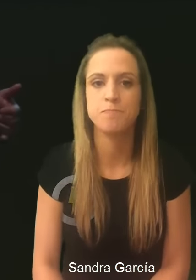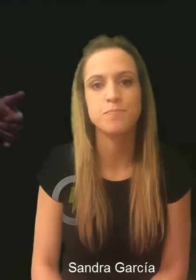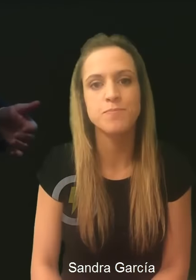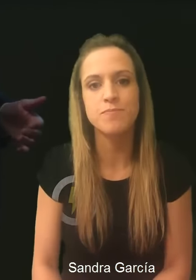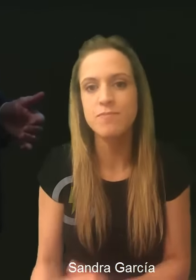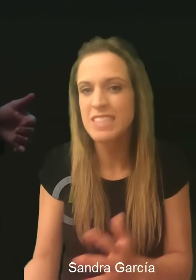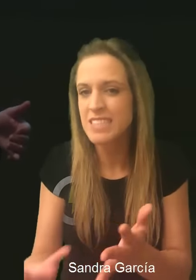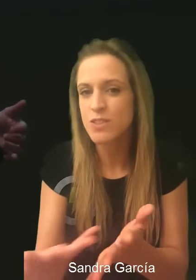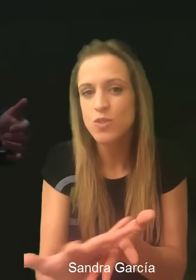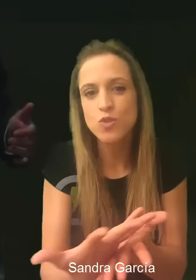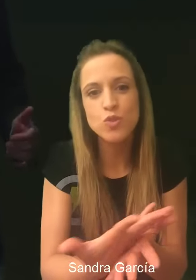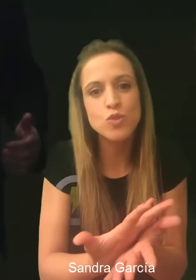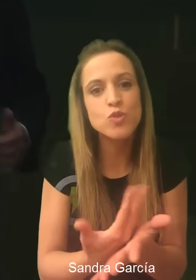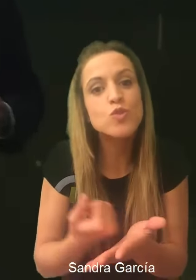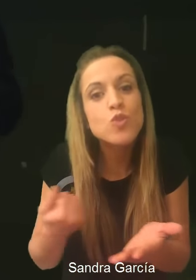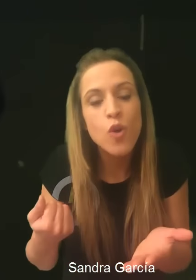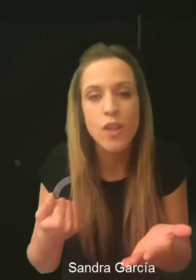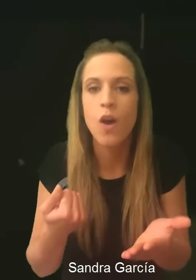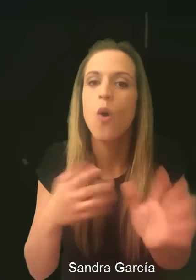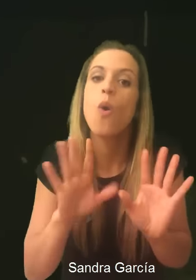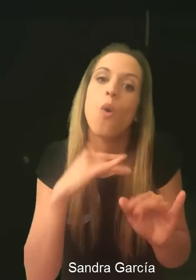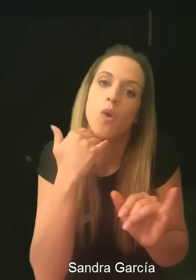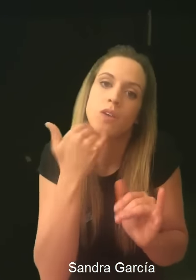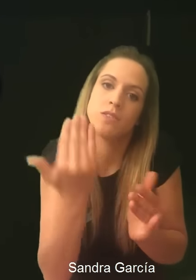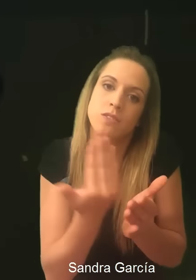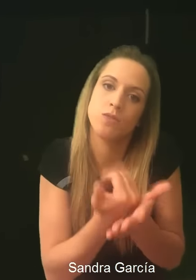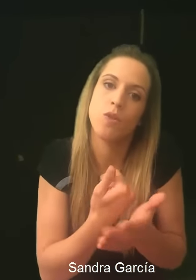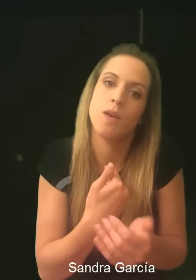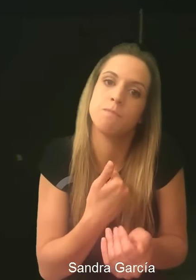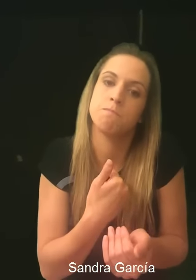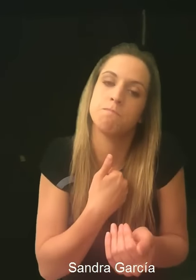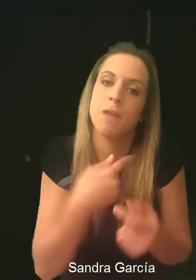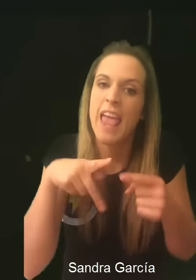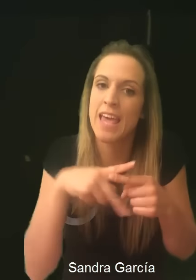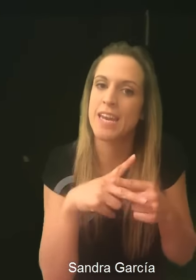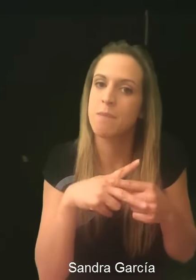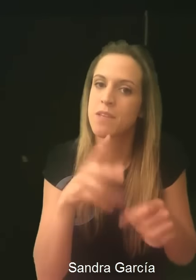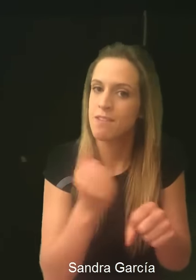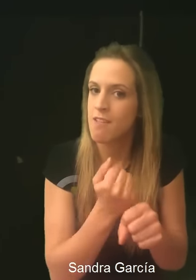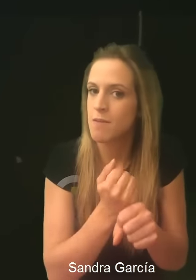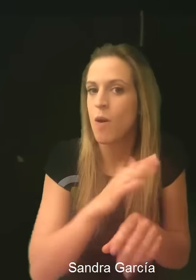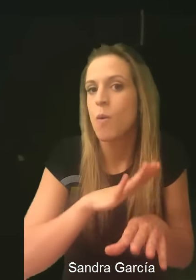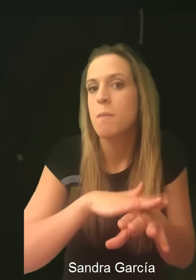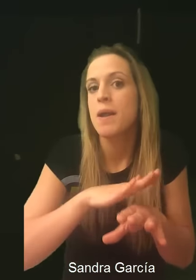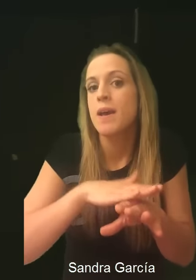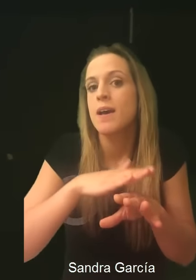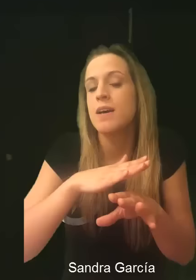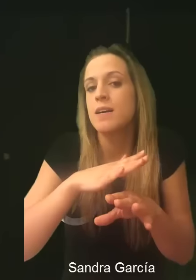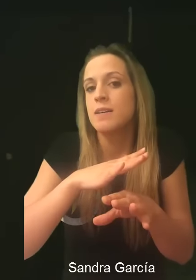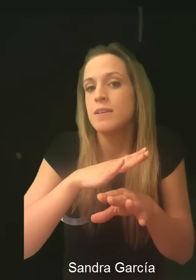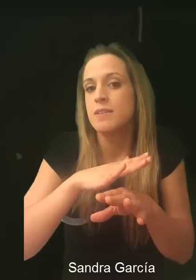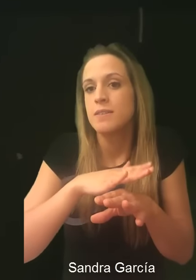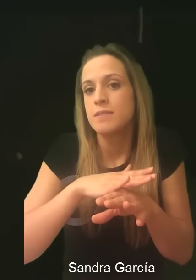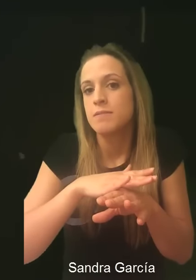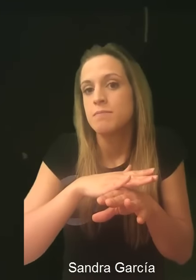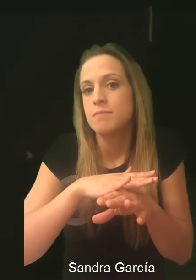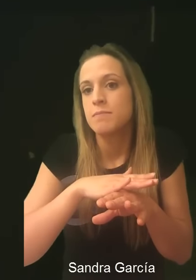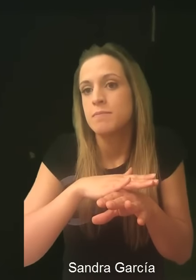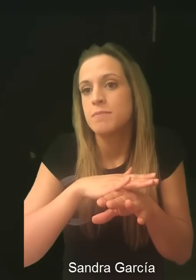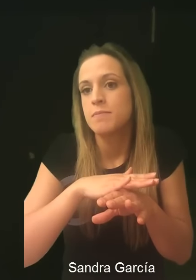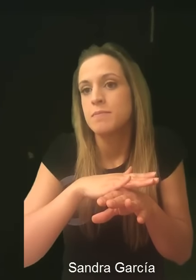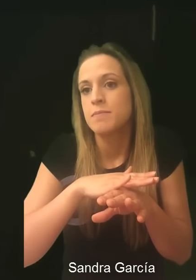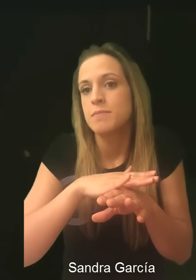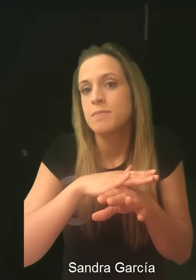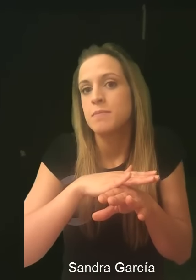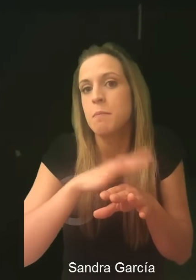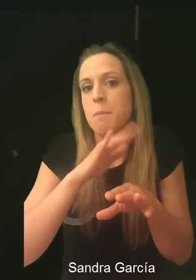Os voy a expresar todas o casi todas mis herramientas, mis nuevas herramientas, no solo las del